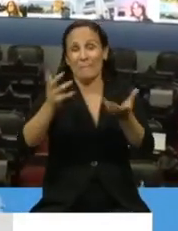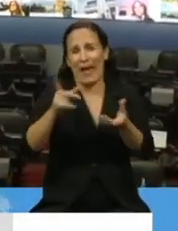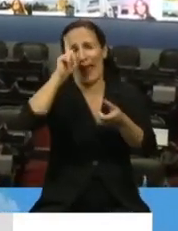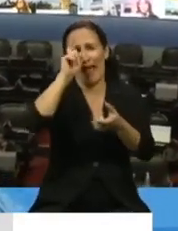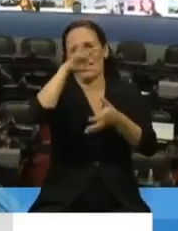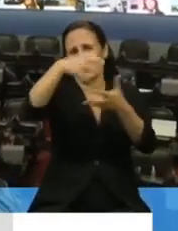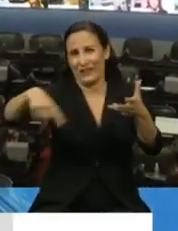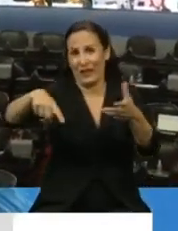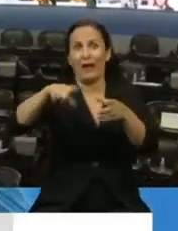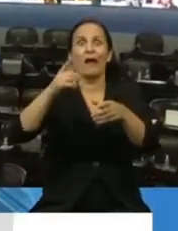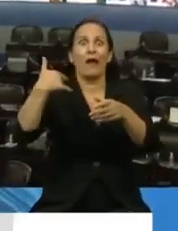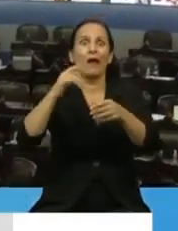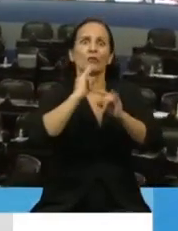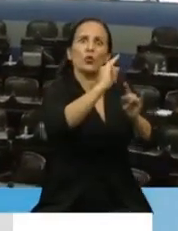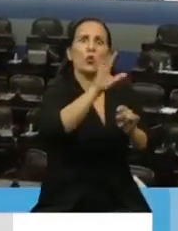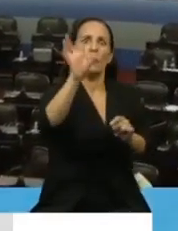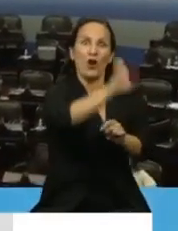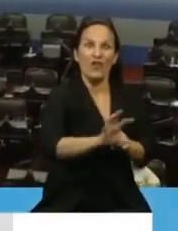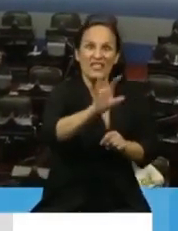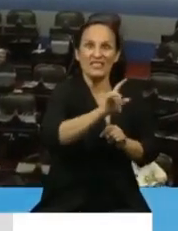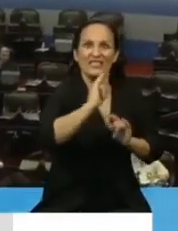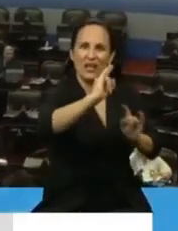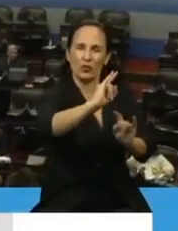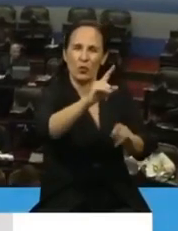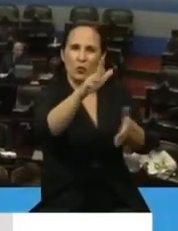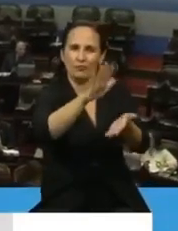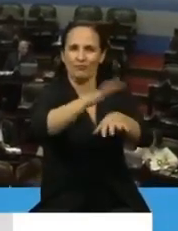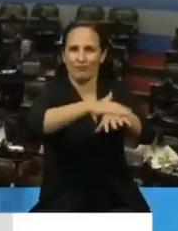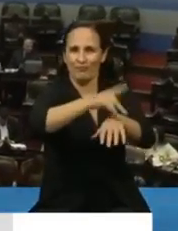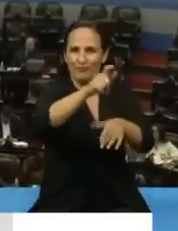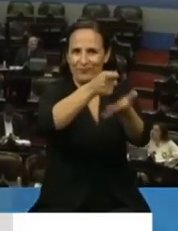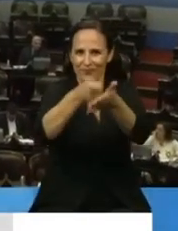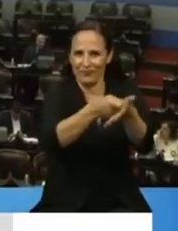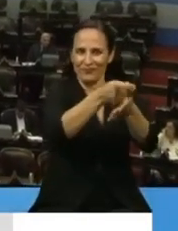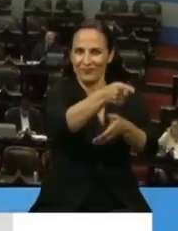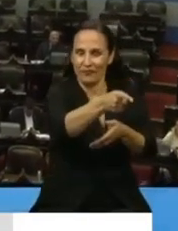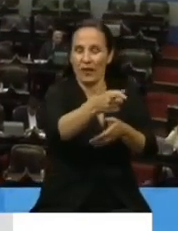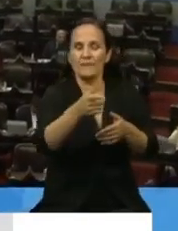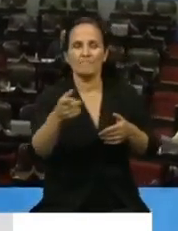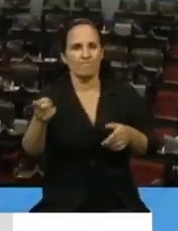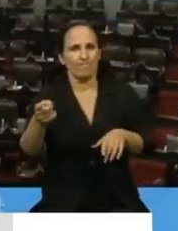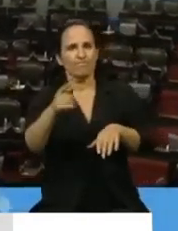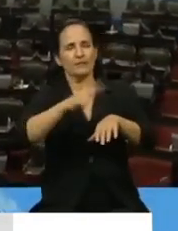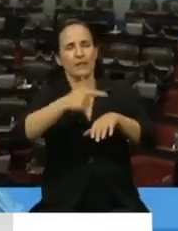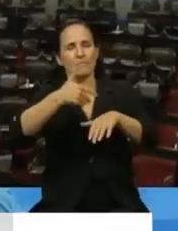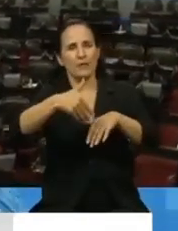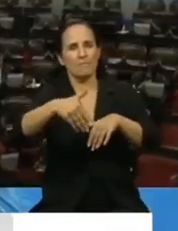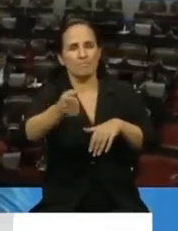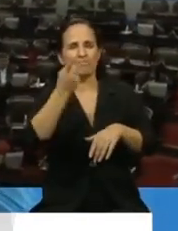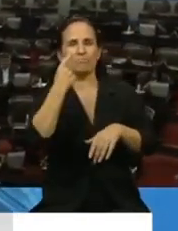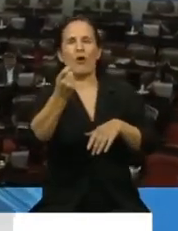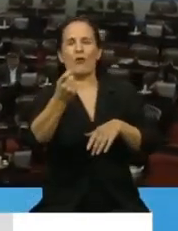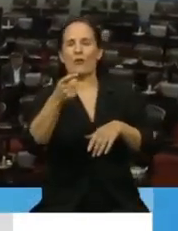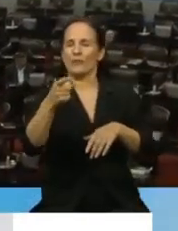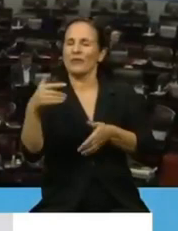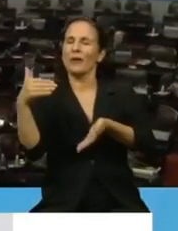los recursos y las capacidades suficientes para dar respuesta. Con el paso del tiempo se entendió que mandando algunos millones de pesos a las provincias más